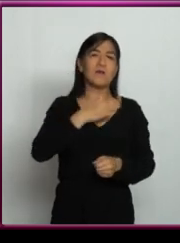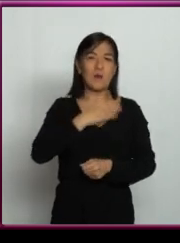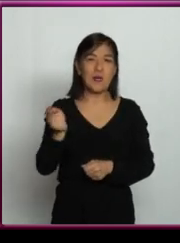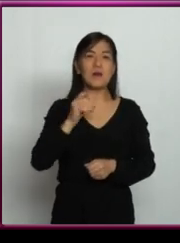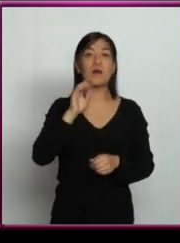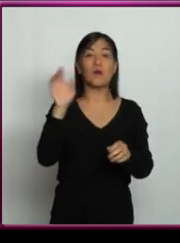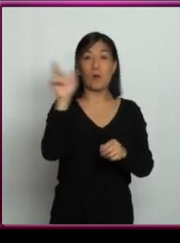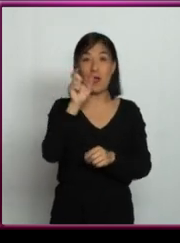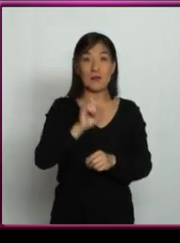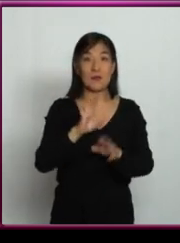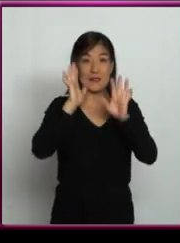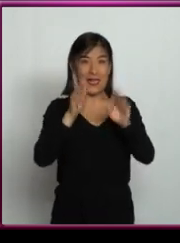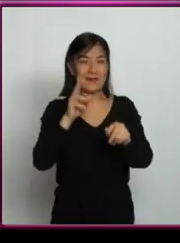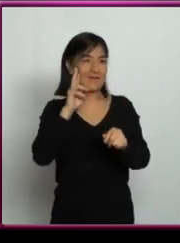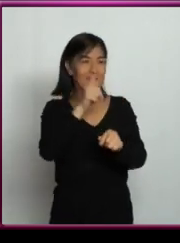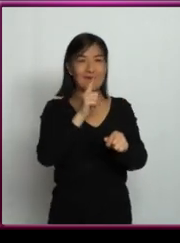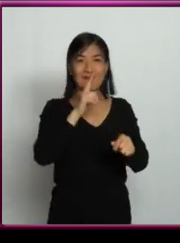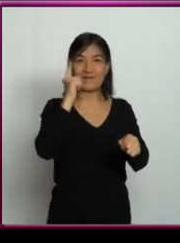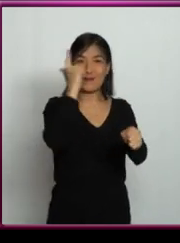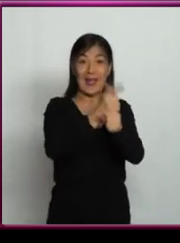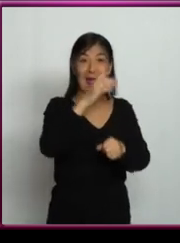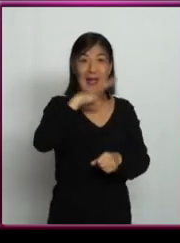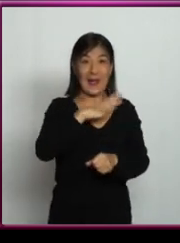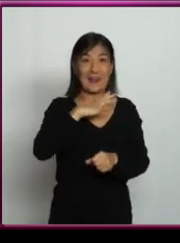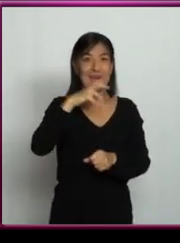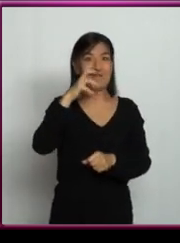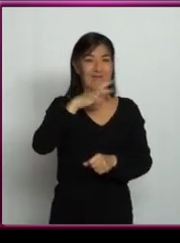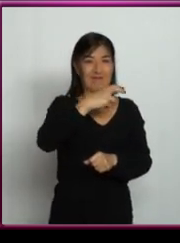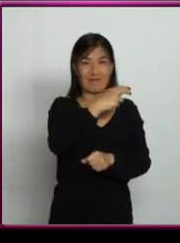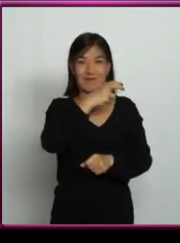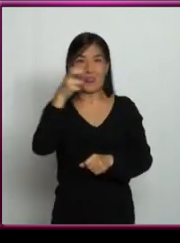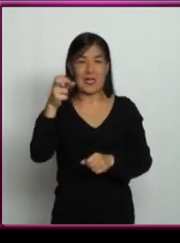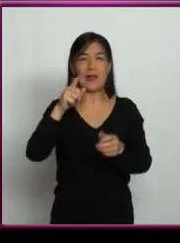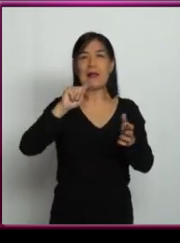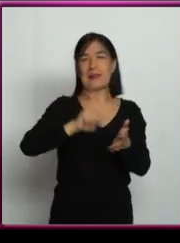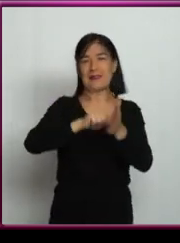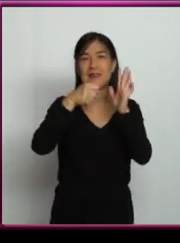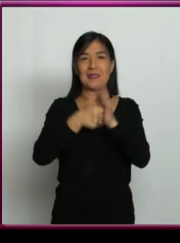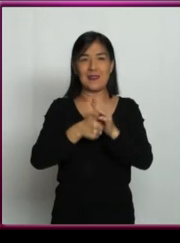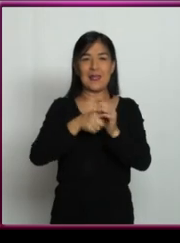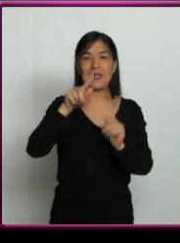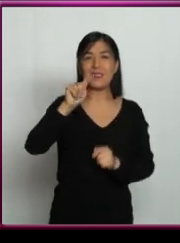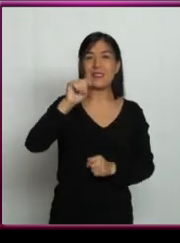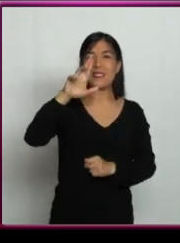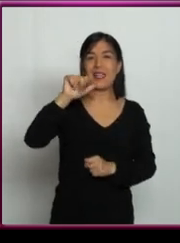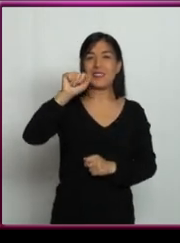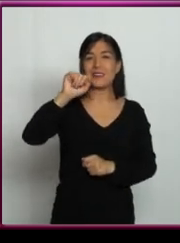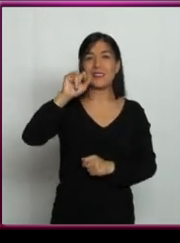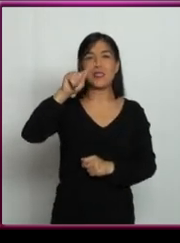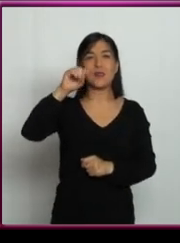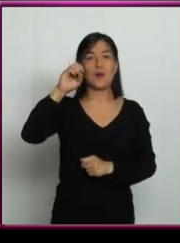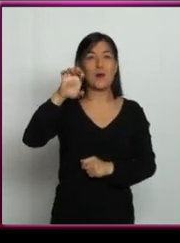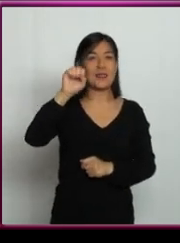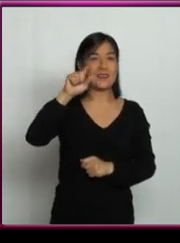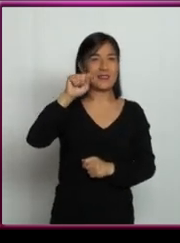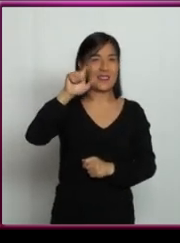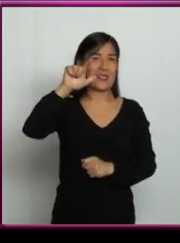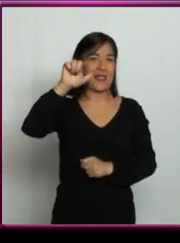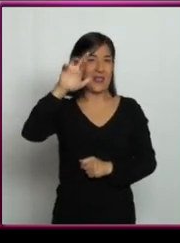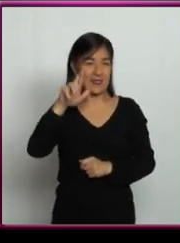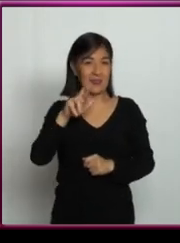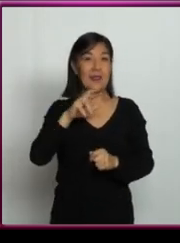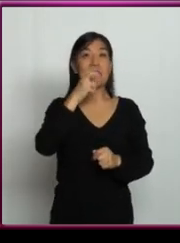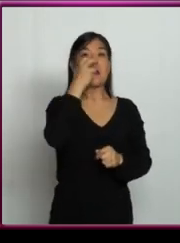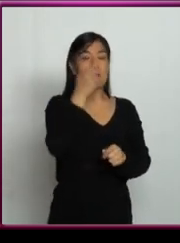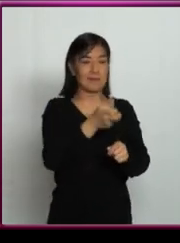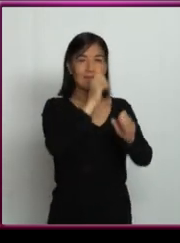detectado el planeta, por ejemplo, si es la técnica de tránsito estelar, el telescopio lo que